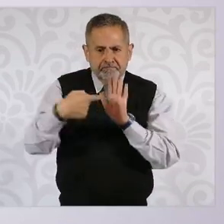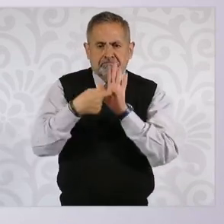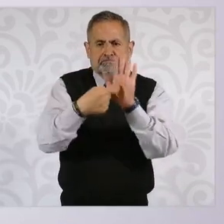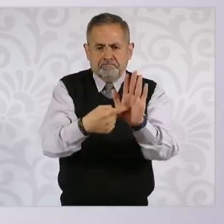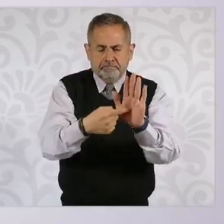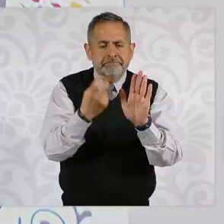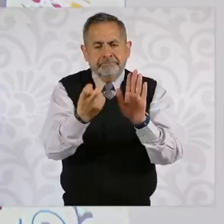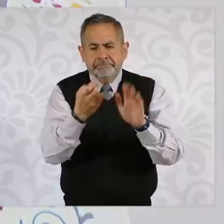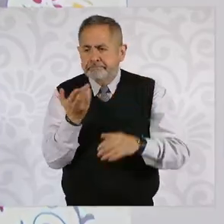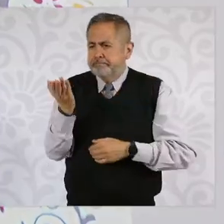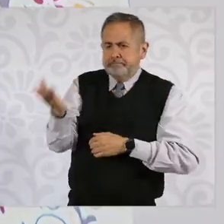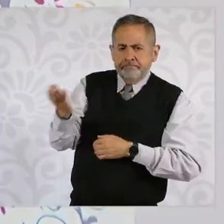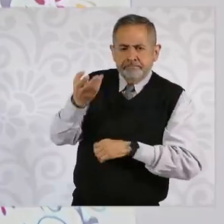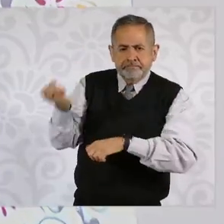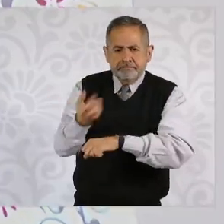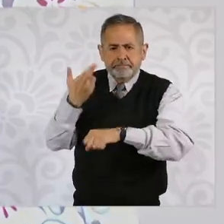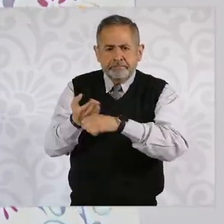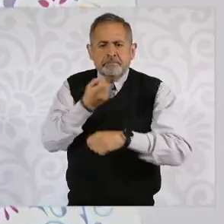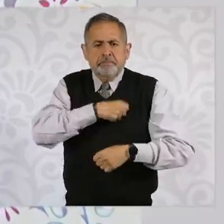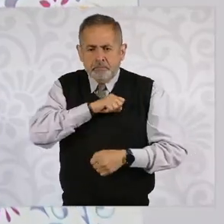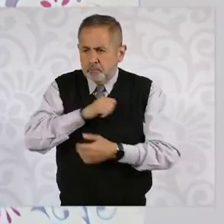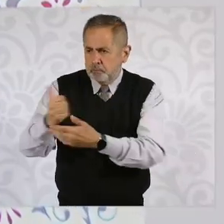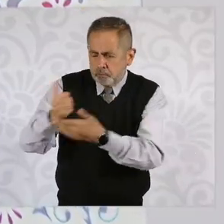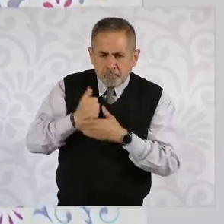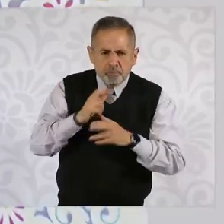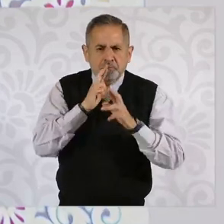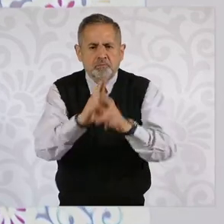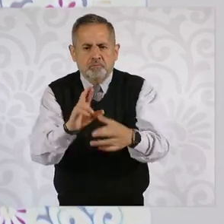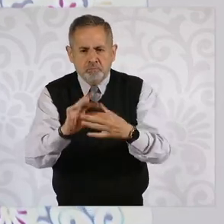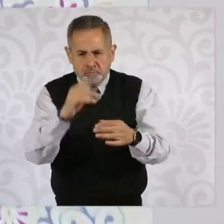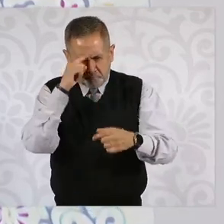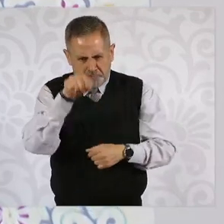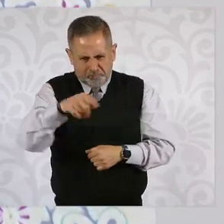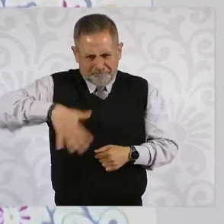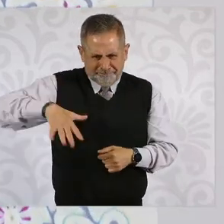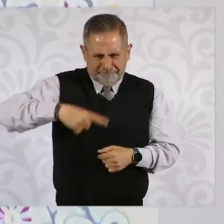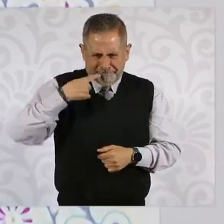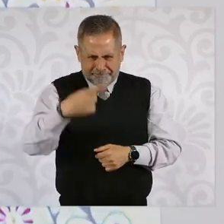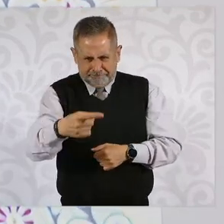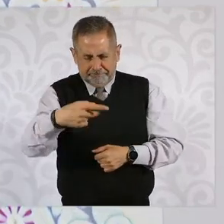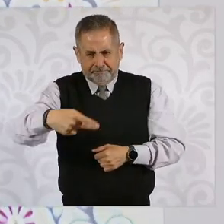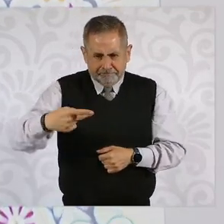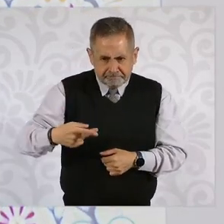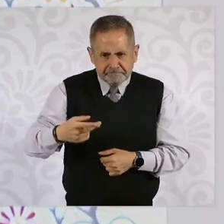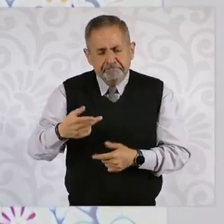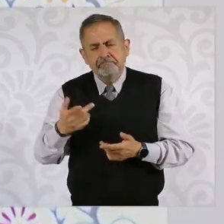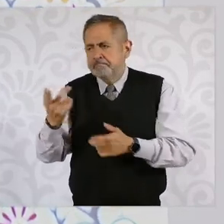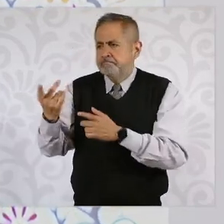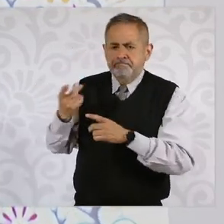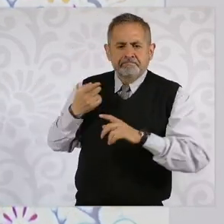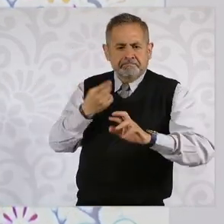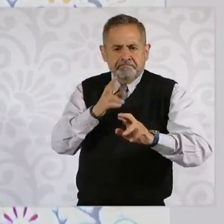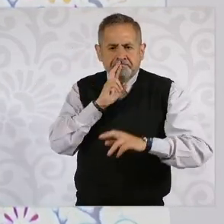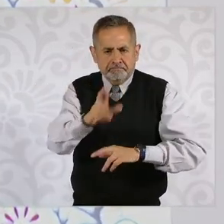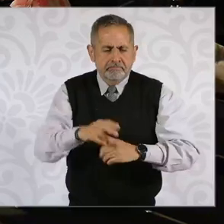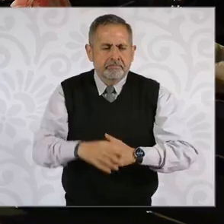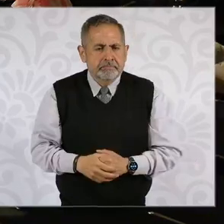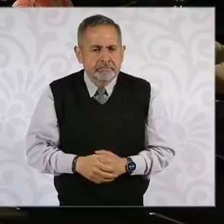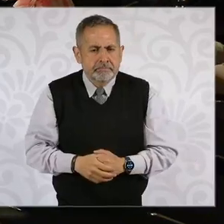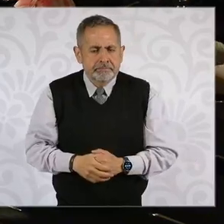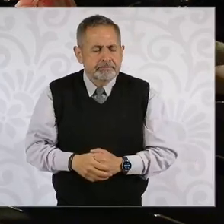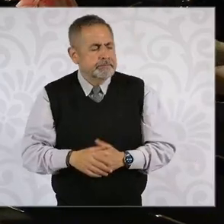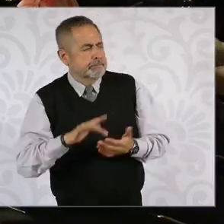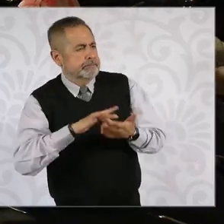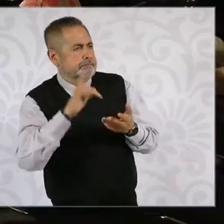y ahí le pedimos al secretario de Salud que nos ayude a contestar lo que cuestionas, lo que presentas hoy. Gracias, presidenta. Y